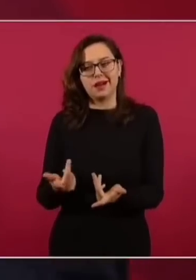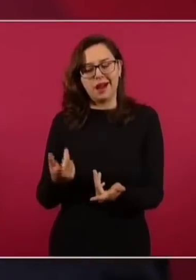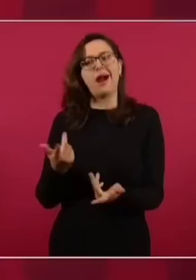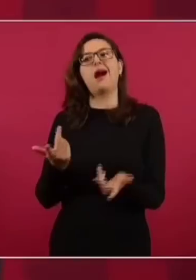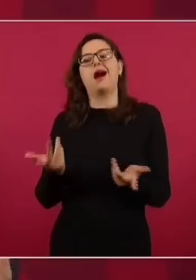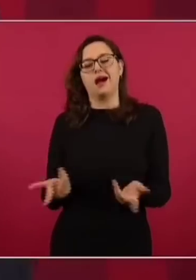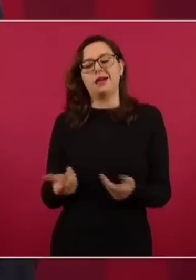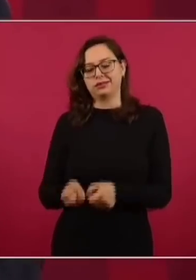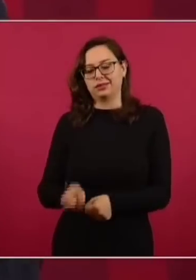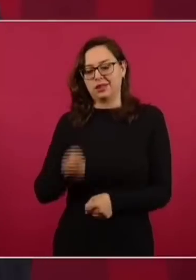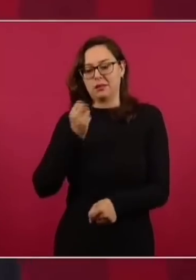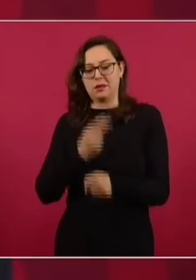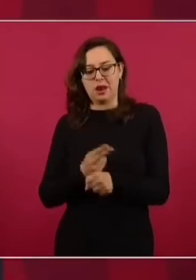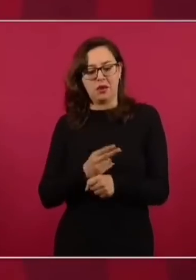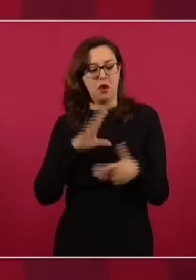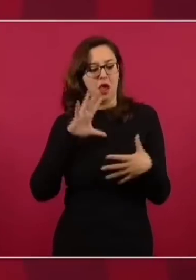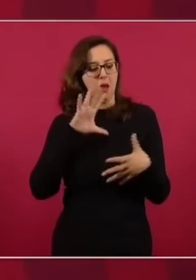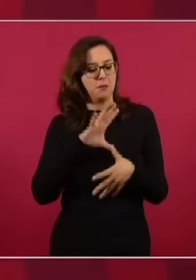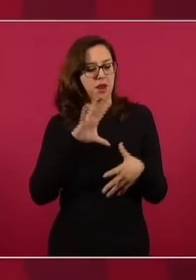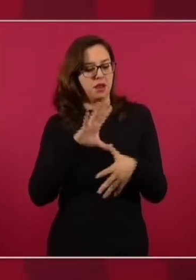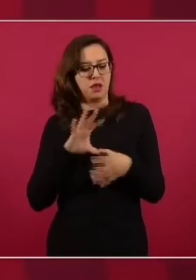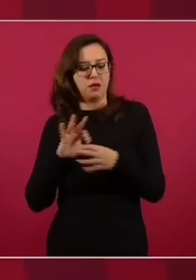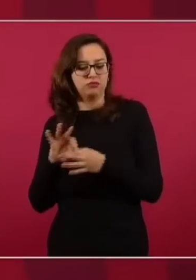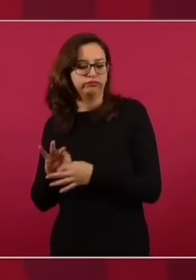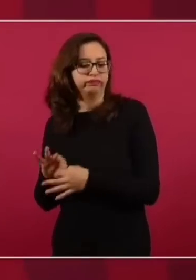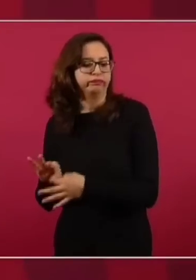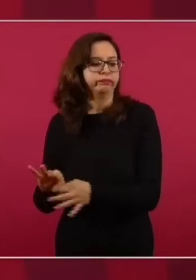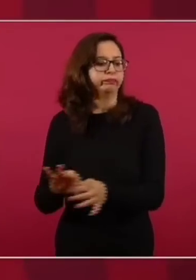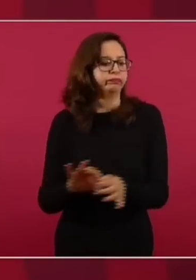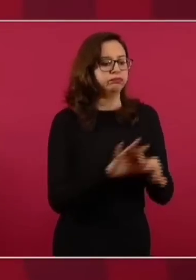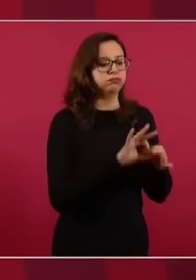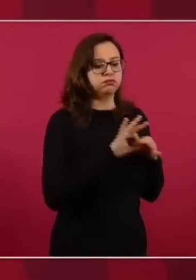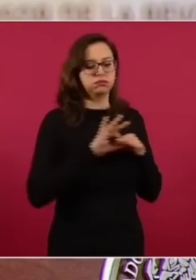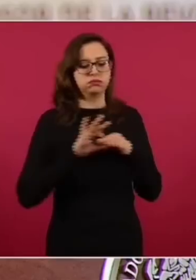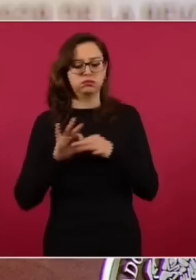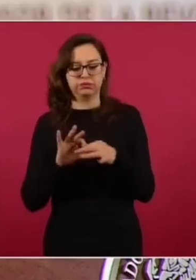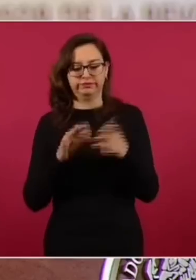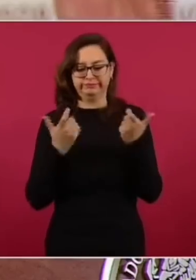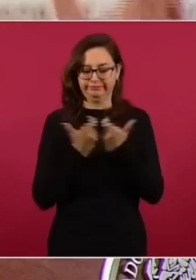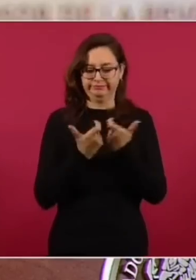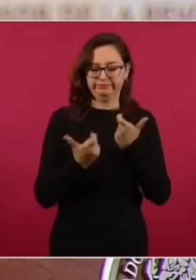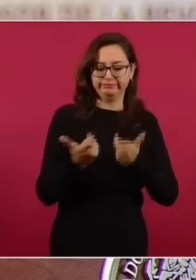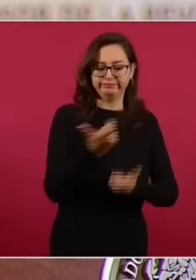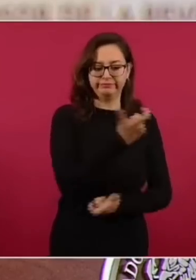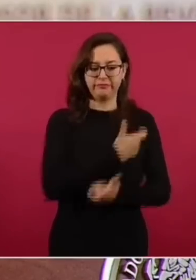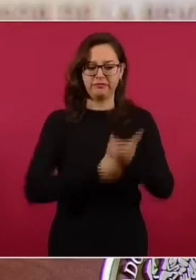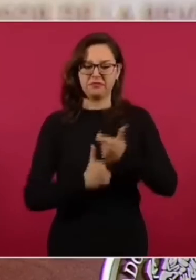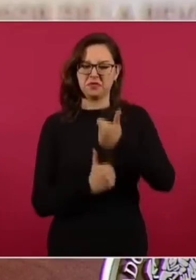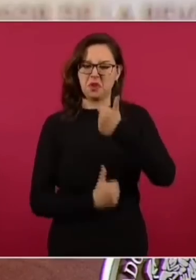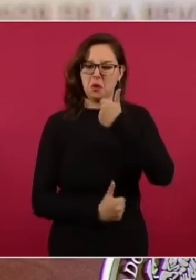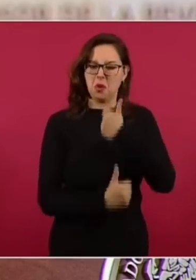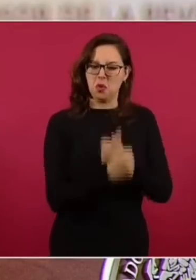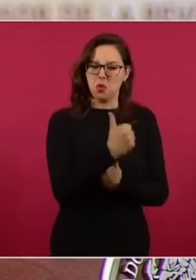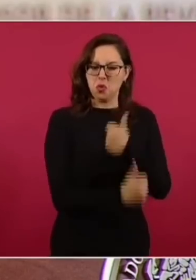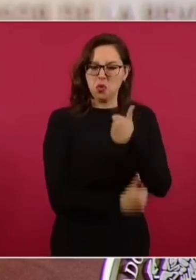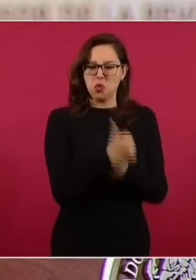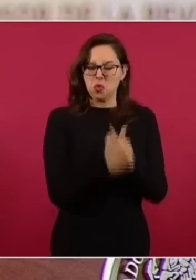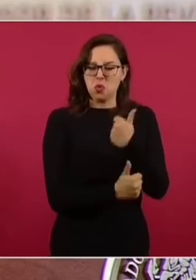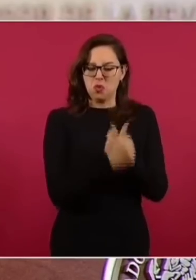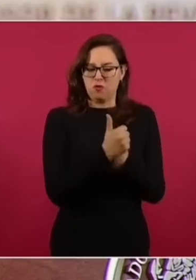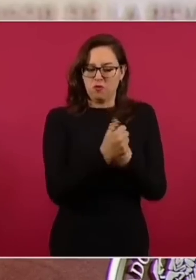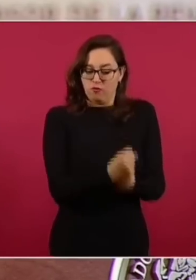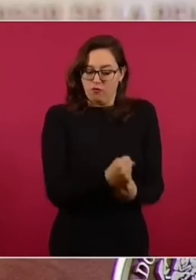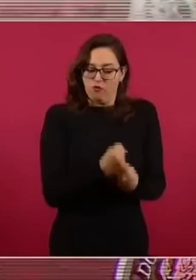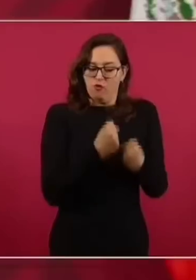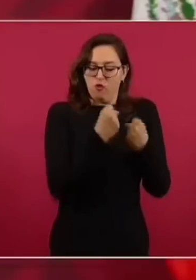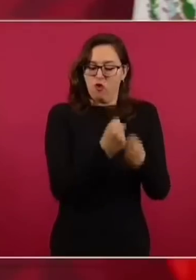y se constituya, porque hay mucho potencial, en una región fuerte,